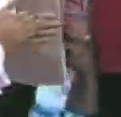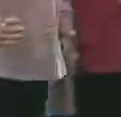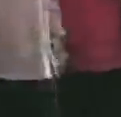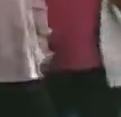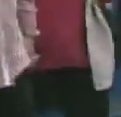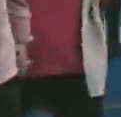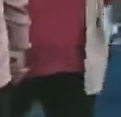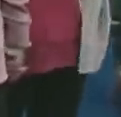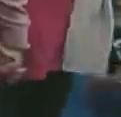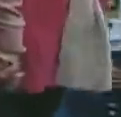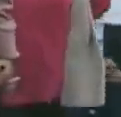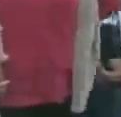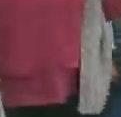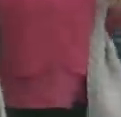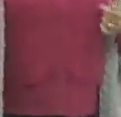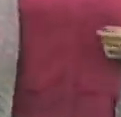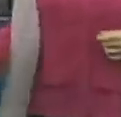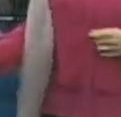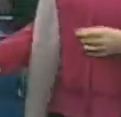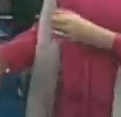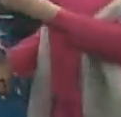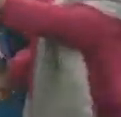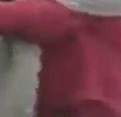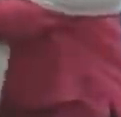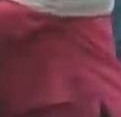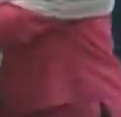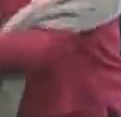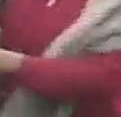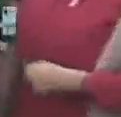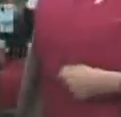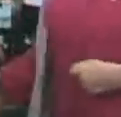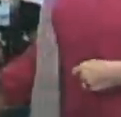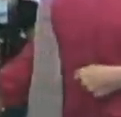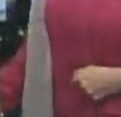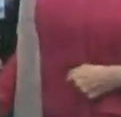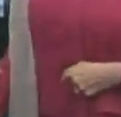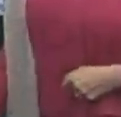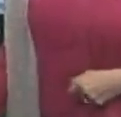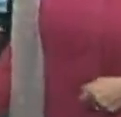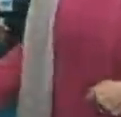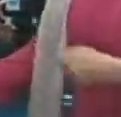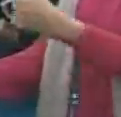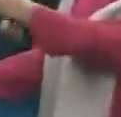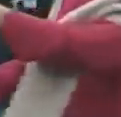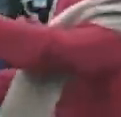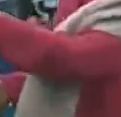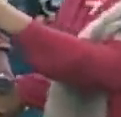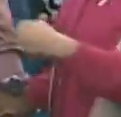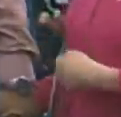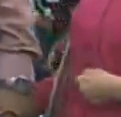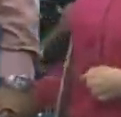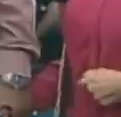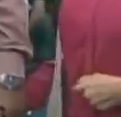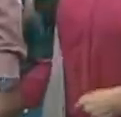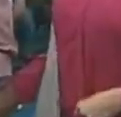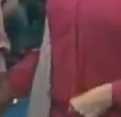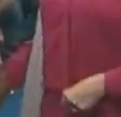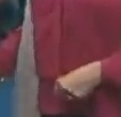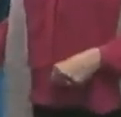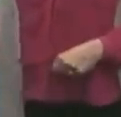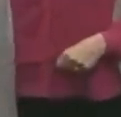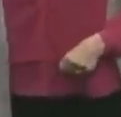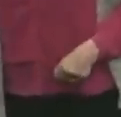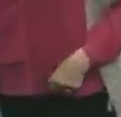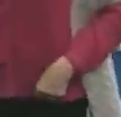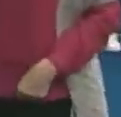Me gustan los estudiantes que rujen como los tiempos Cuando meten al